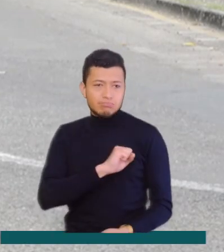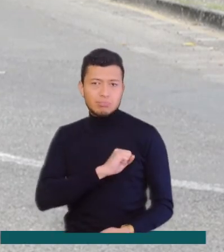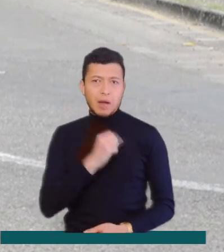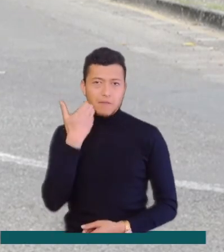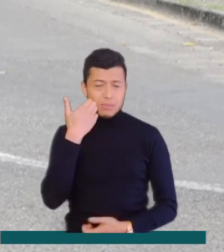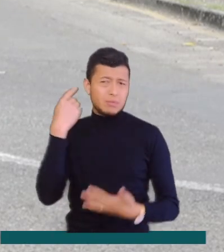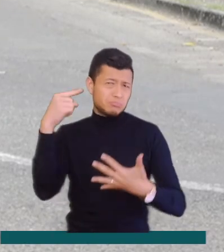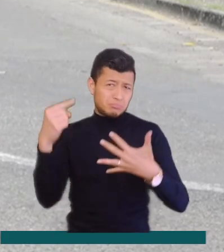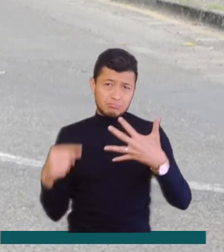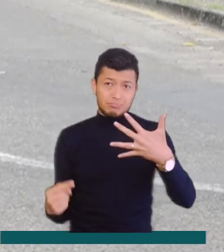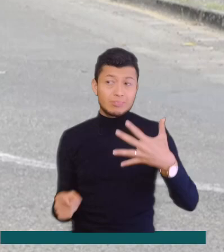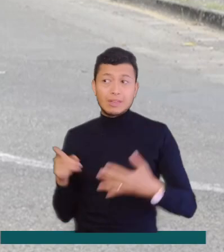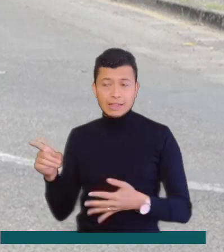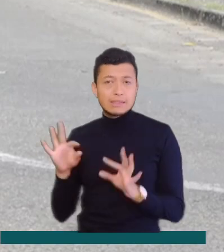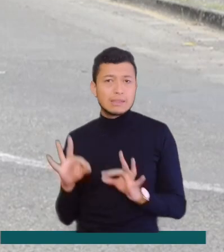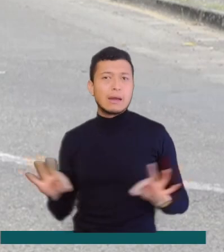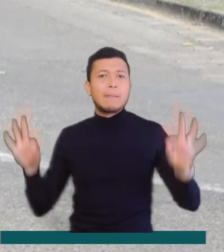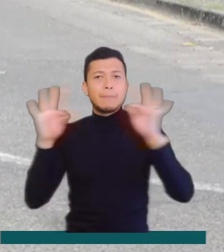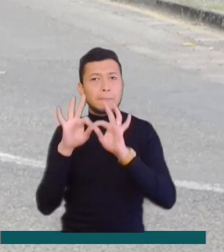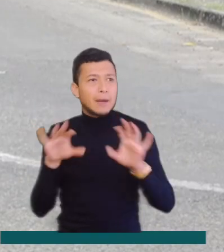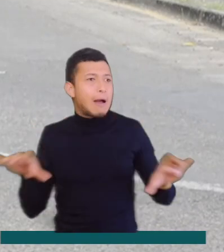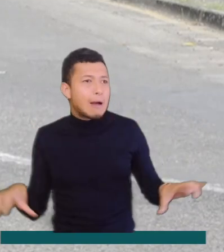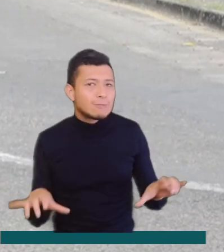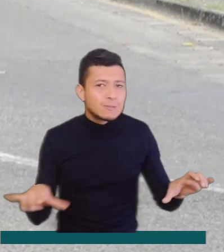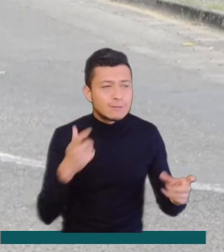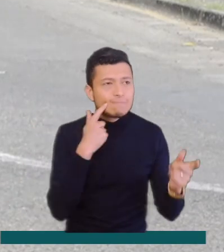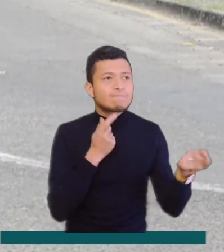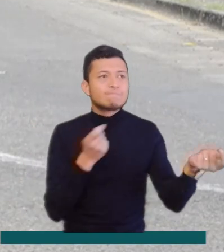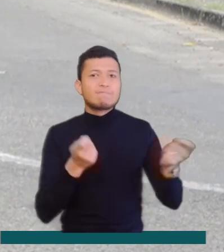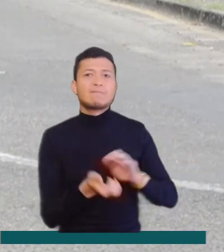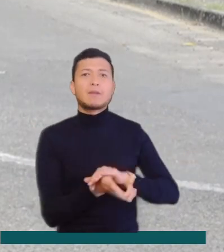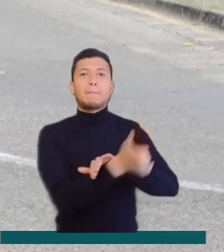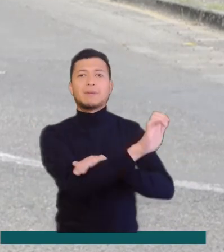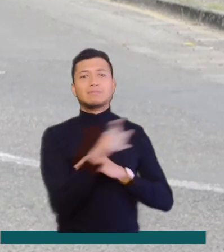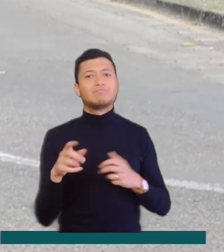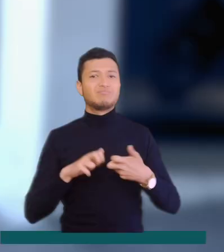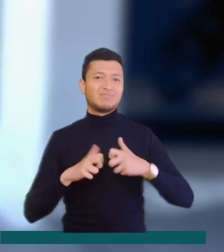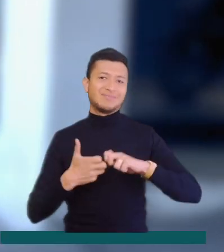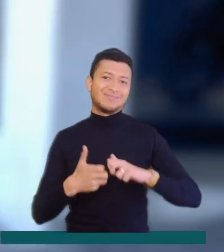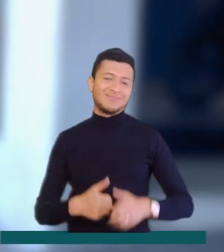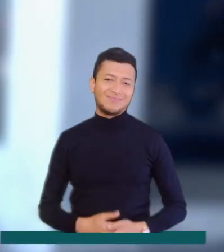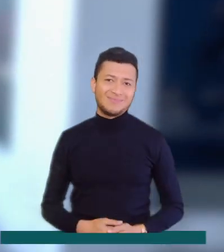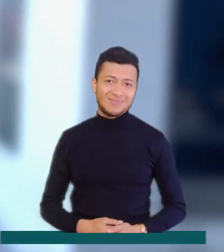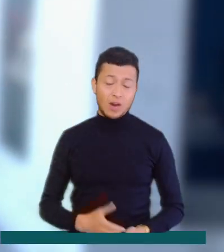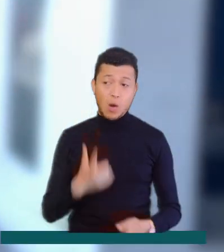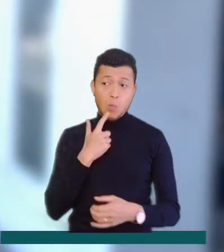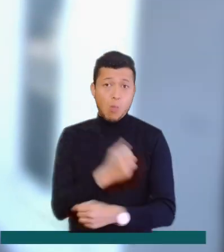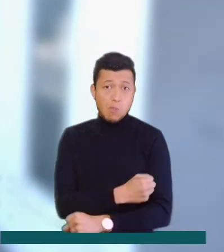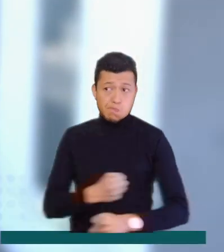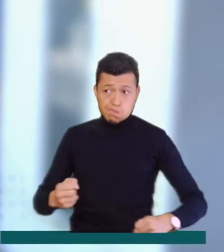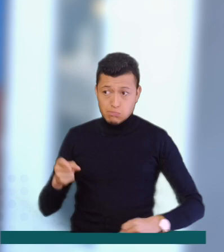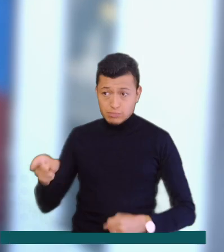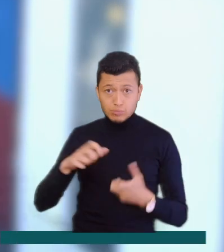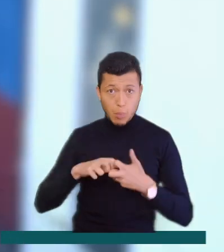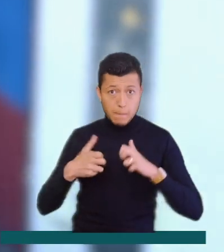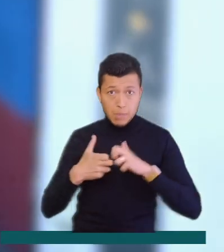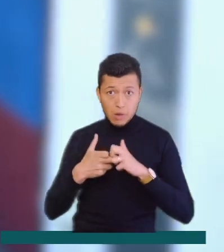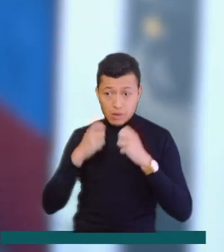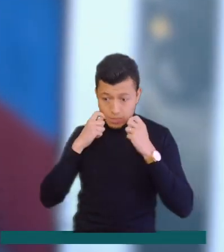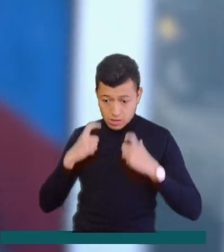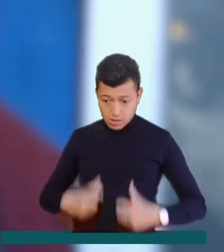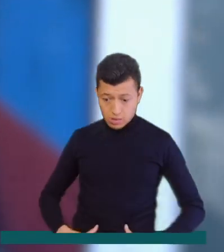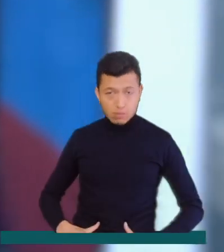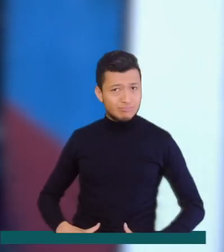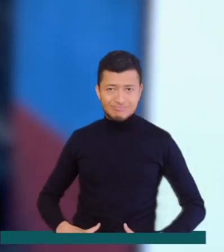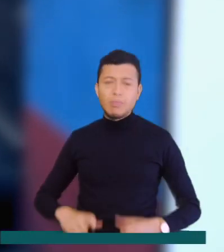entre otros. Por este motivo es importante tomar acciones para prevenir este problema. La obesidad no es solo un problema estético, es